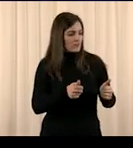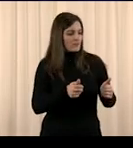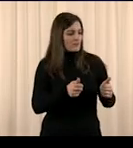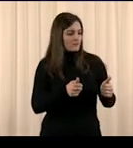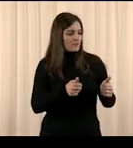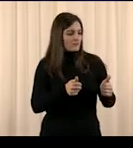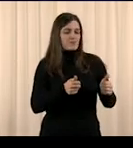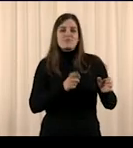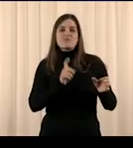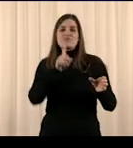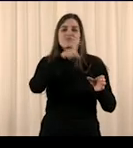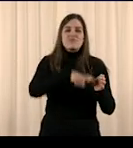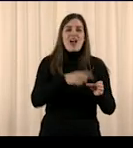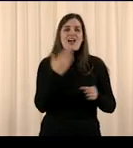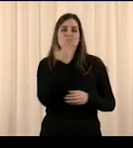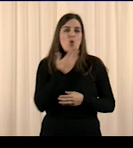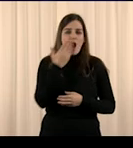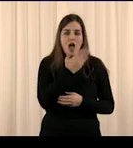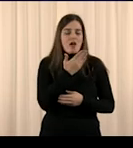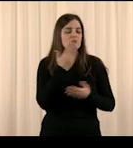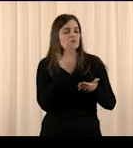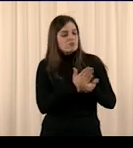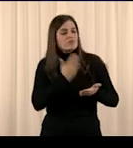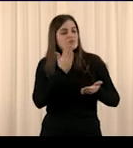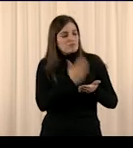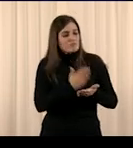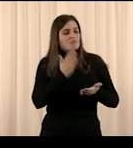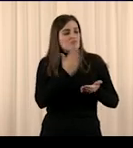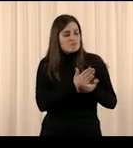Tal vez fuiste a la escuela. Estudiaste.